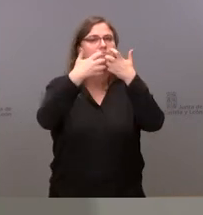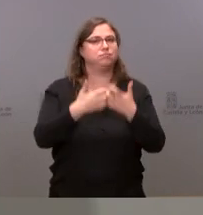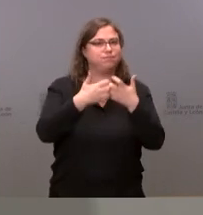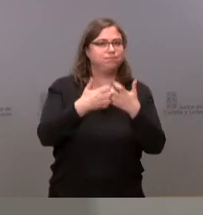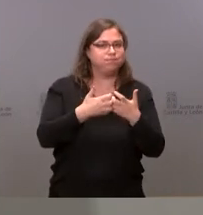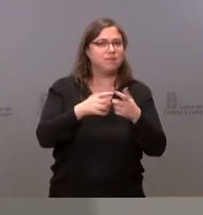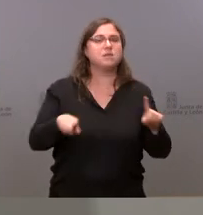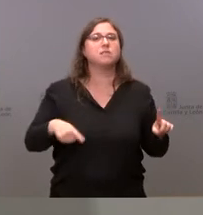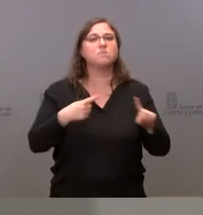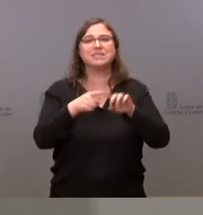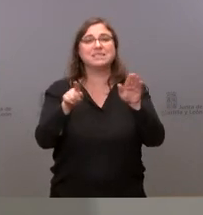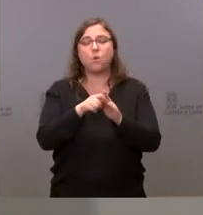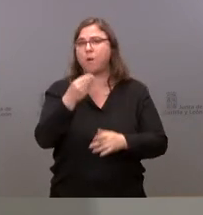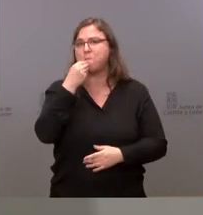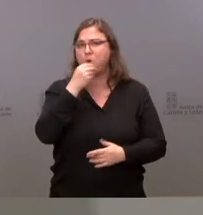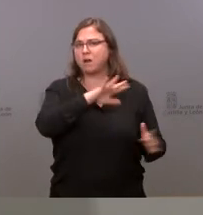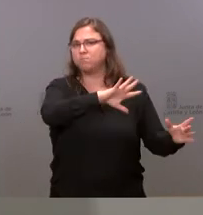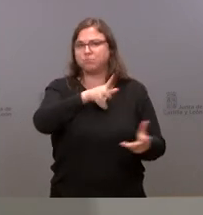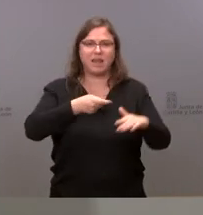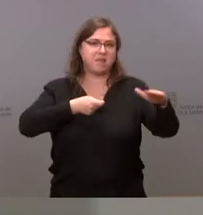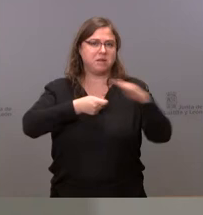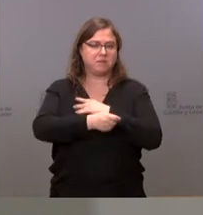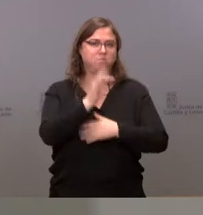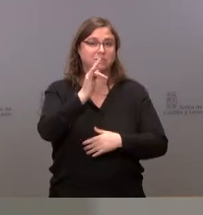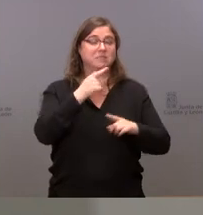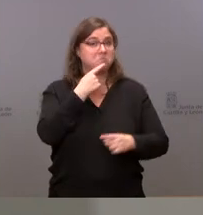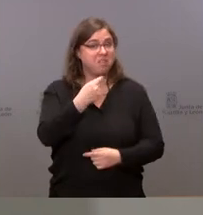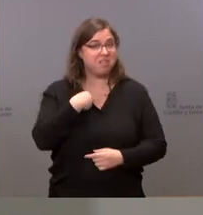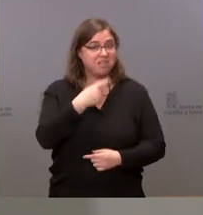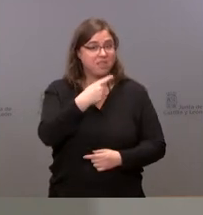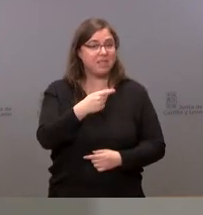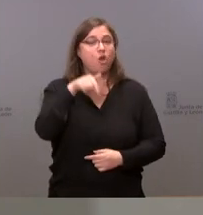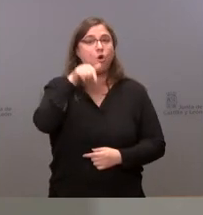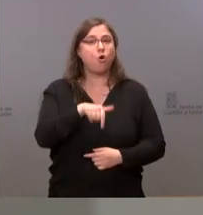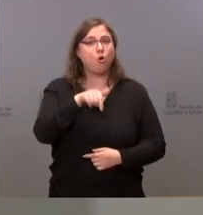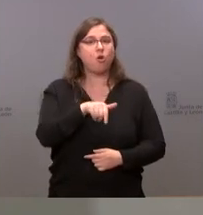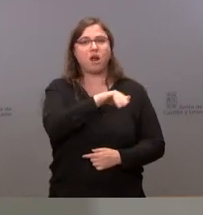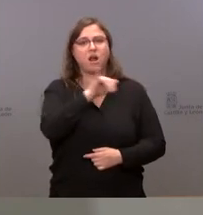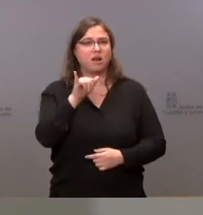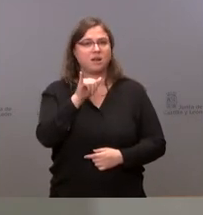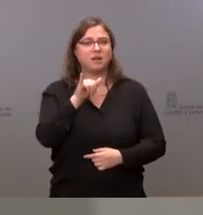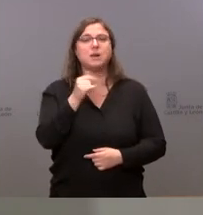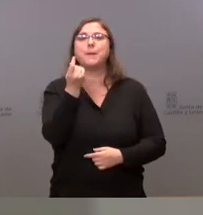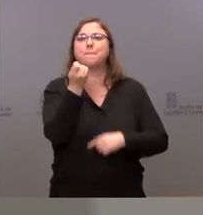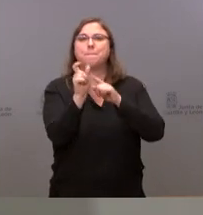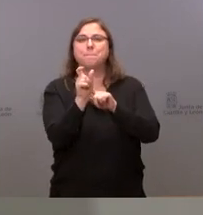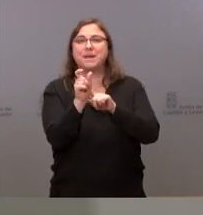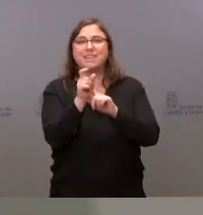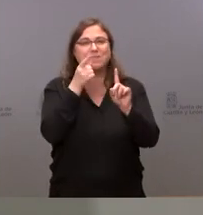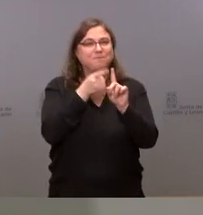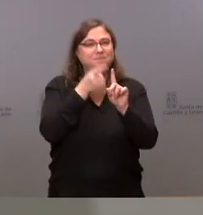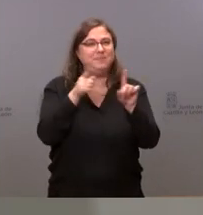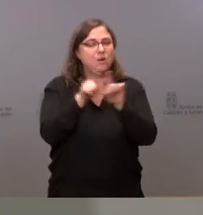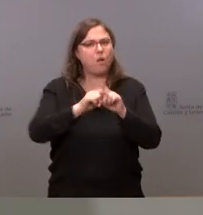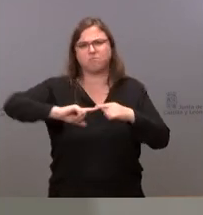y por tanto que esta es una buena tierra de inversión y como usted señala el hecho de que hoy dispongamos un precio de referencia que es mucho